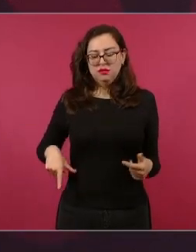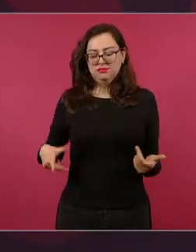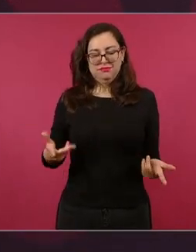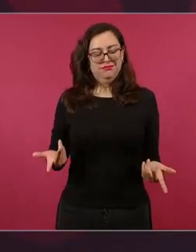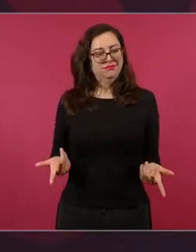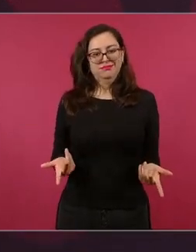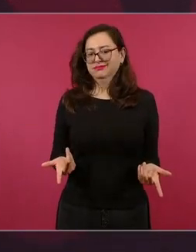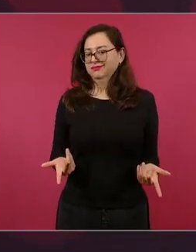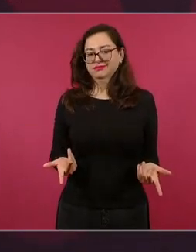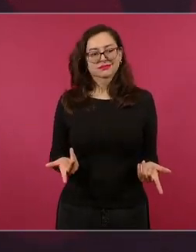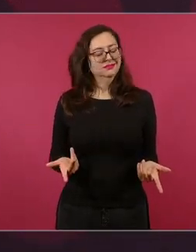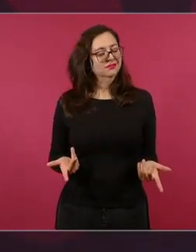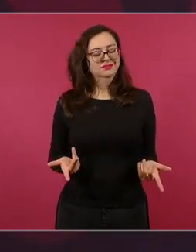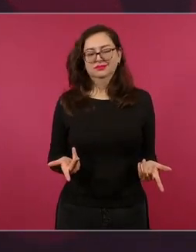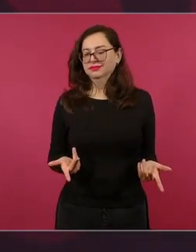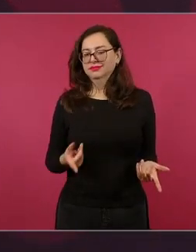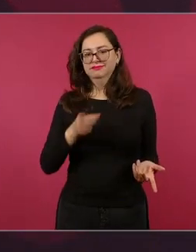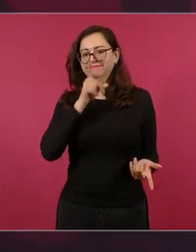secuestrado